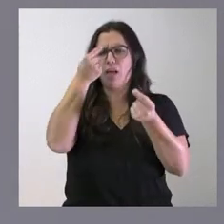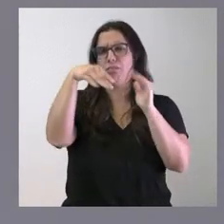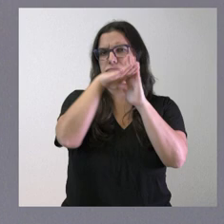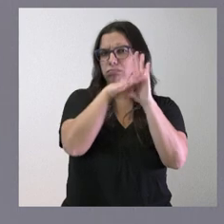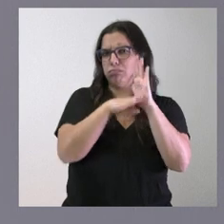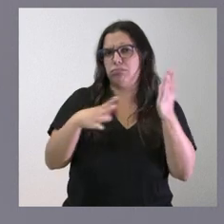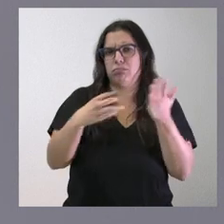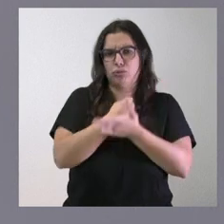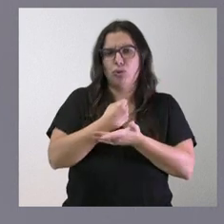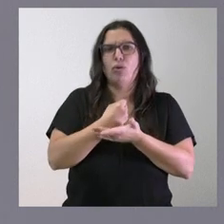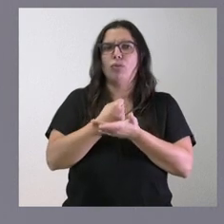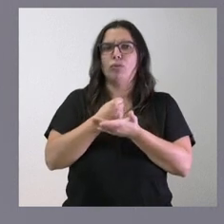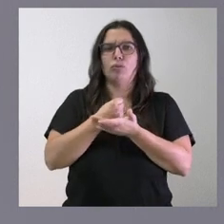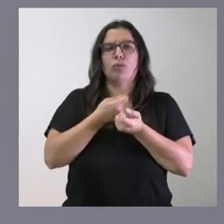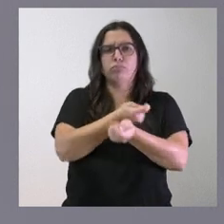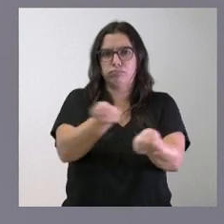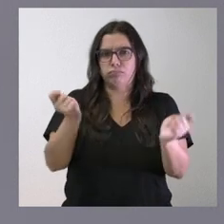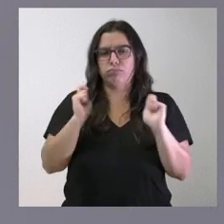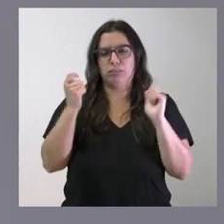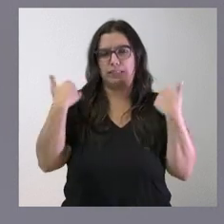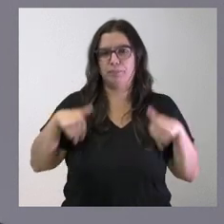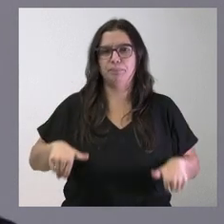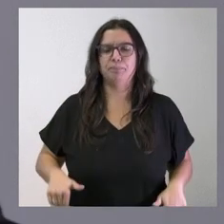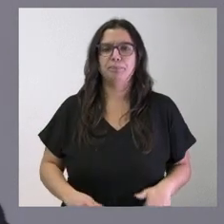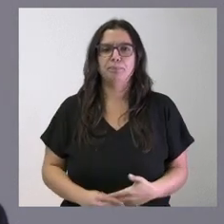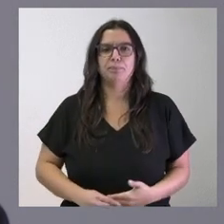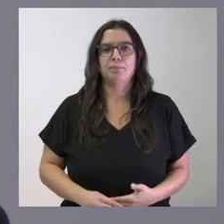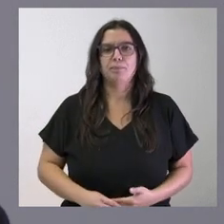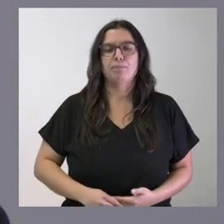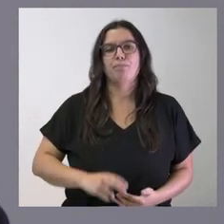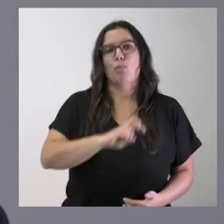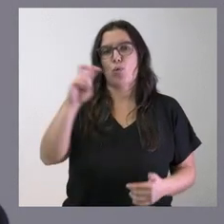de qué consiste este servicio. Por otra parte,